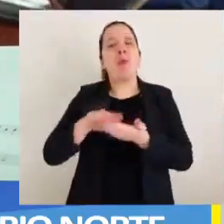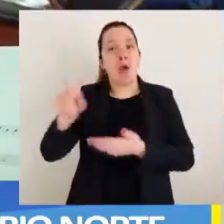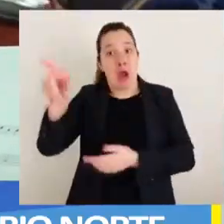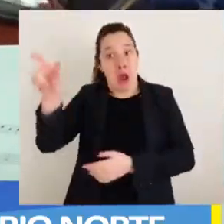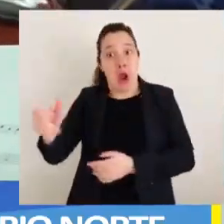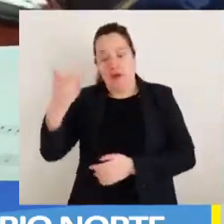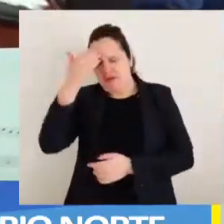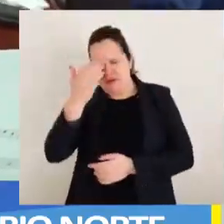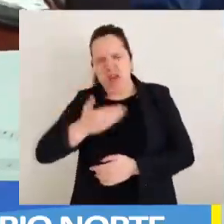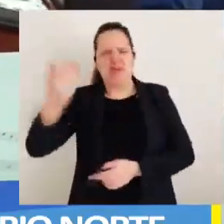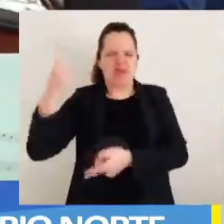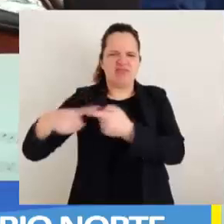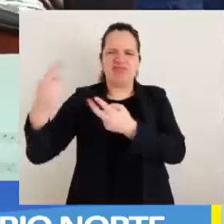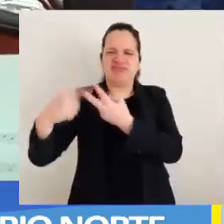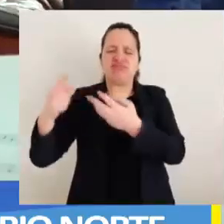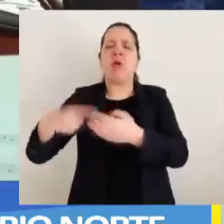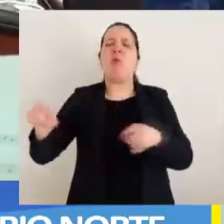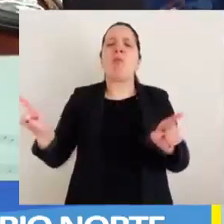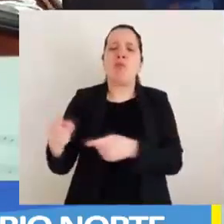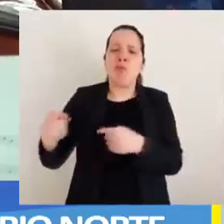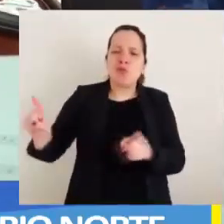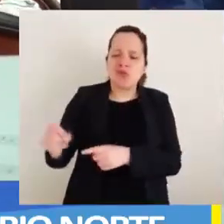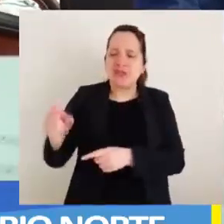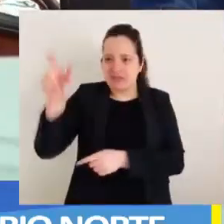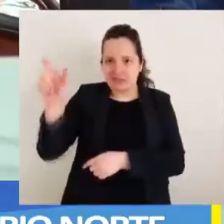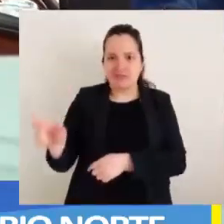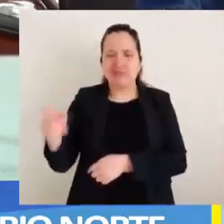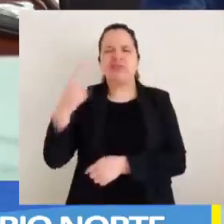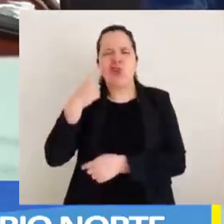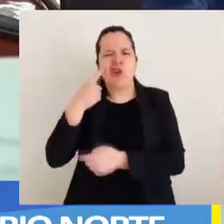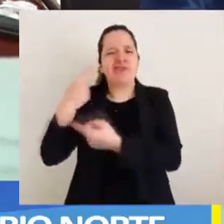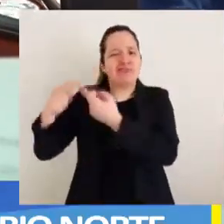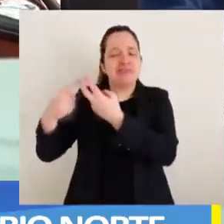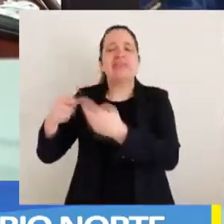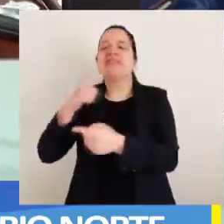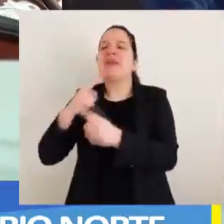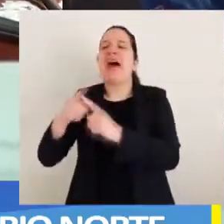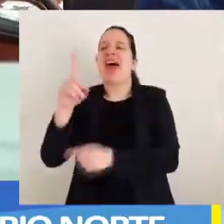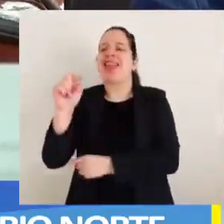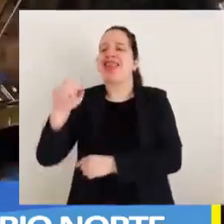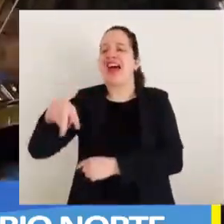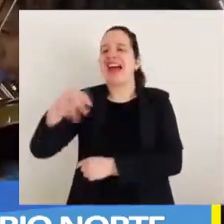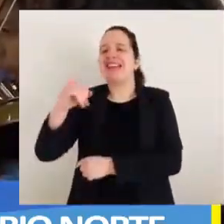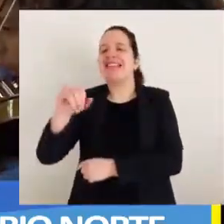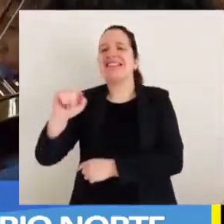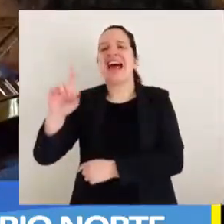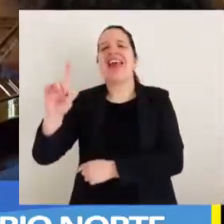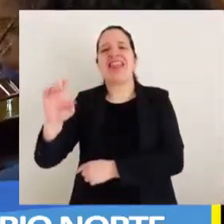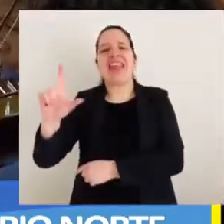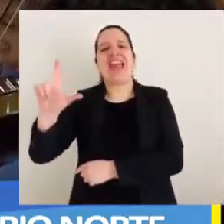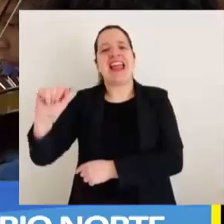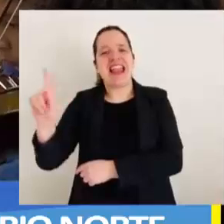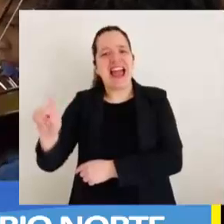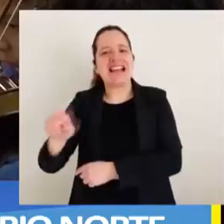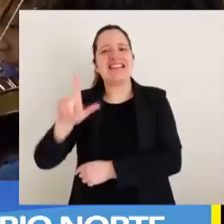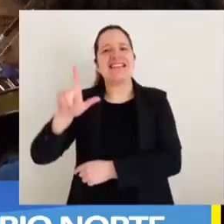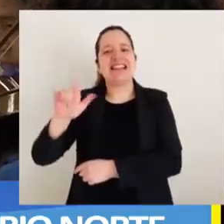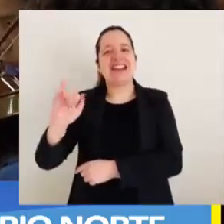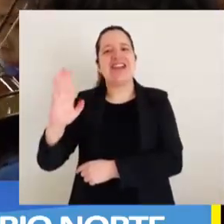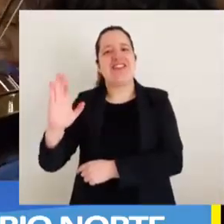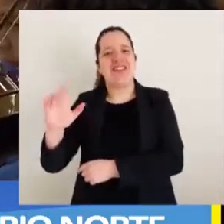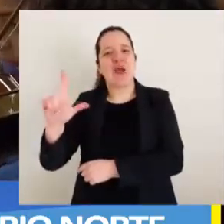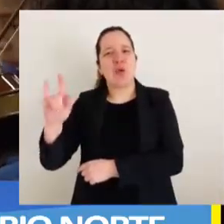La Danza de las Libélulas, quien también participó activamente compartiendo un cuento de su autoría titulado El Grillo